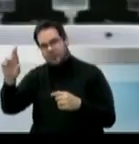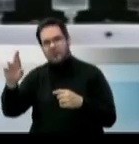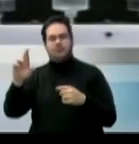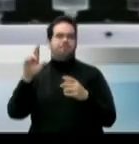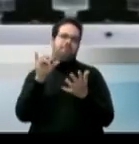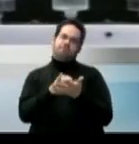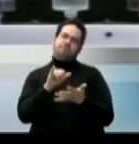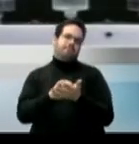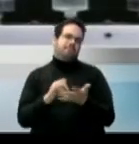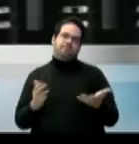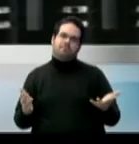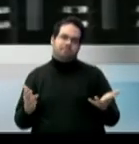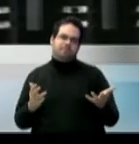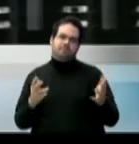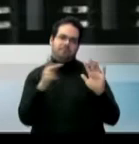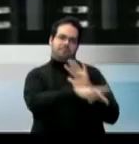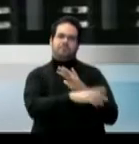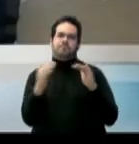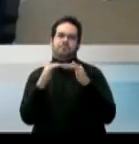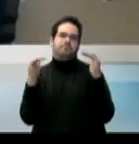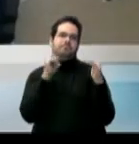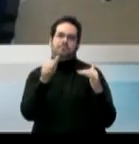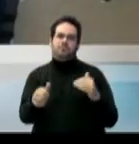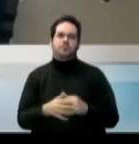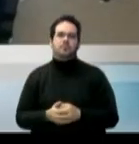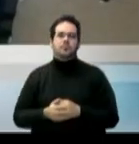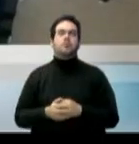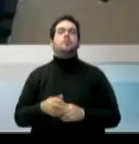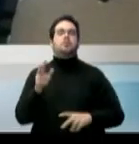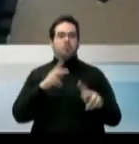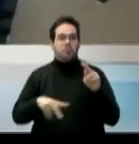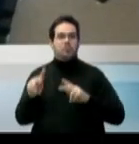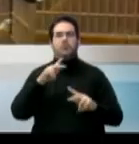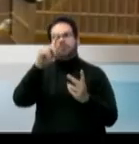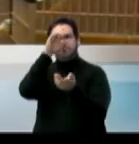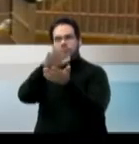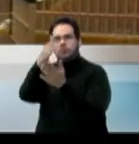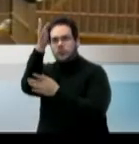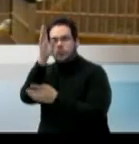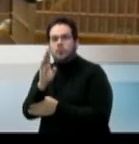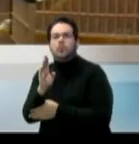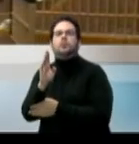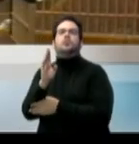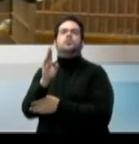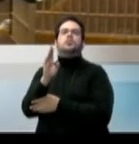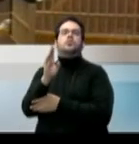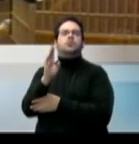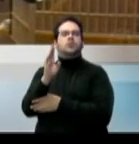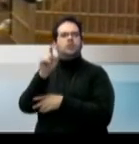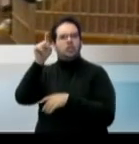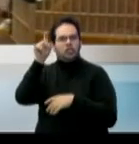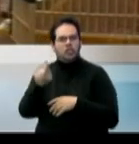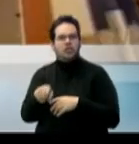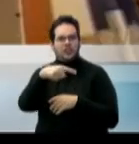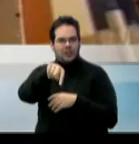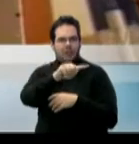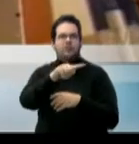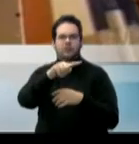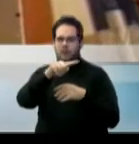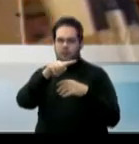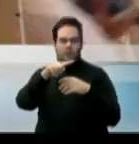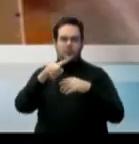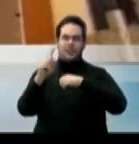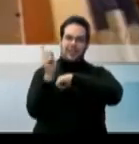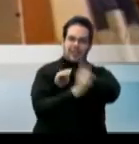El papa agregó que todos los cristianos y los hombres de buena voluntad están llamados, por lo tanto, a luchar no solo por la abolición de la